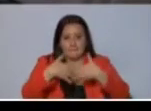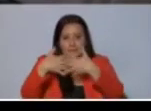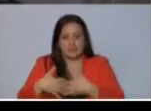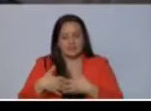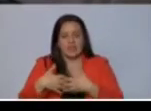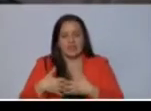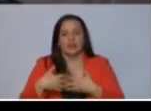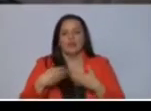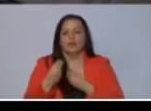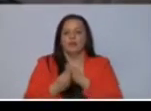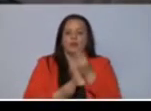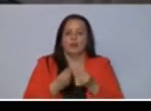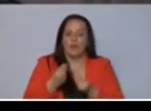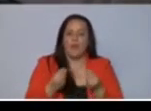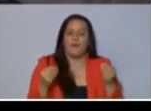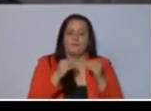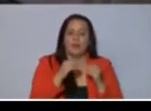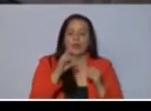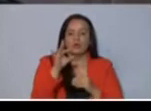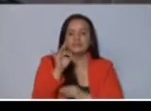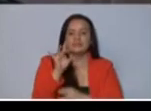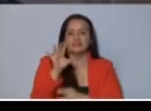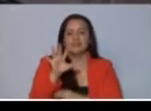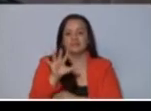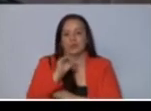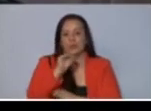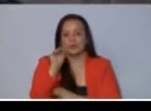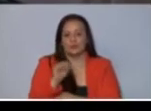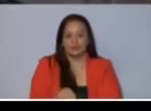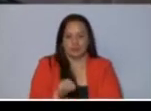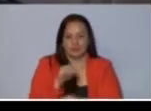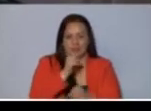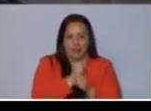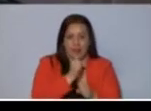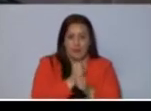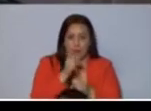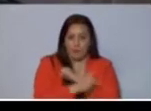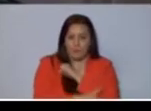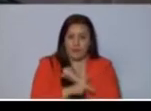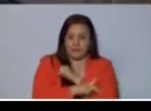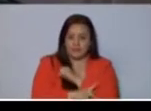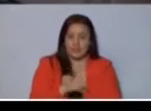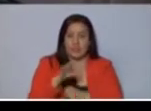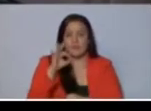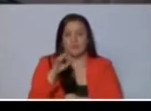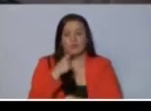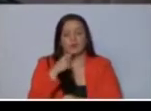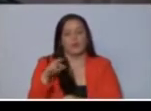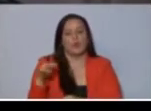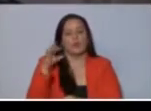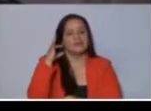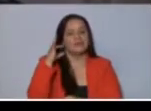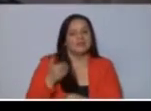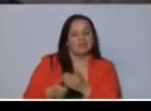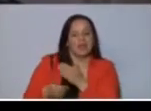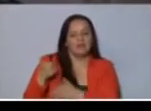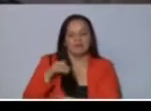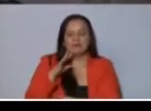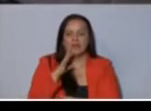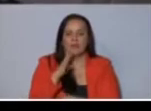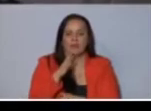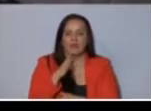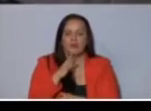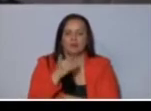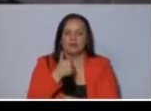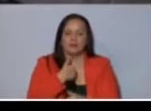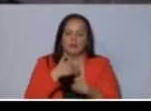85 por ciento del trabajo en este país. Bien lo han dicho los compañeros y compañeras que me han antecedido, aquí tenemos un